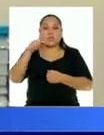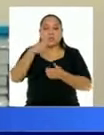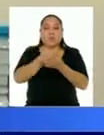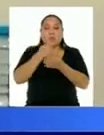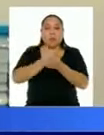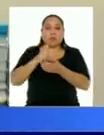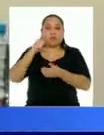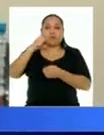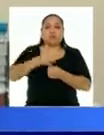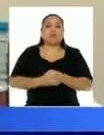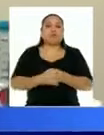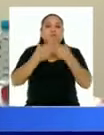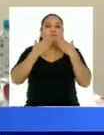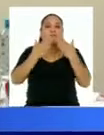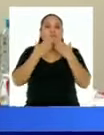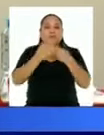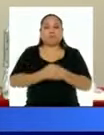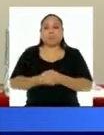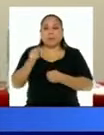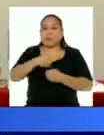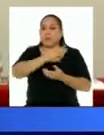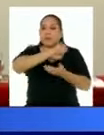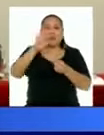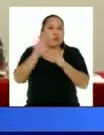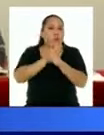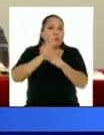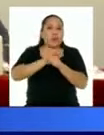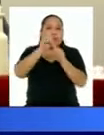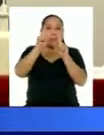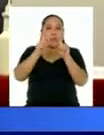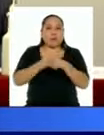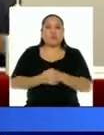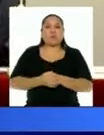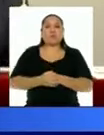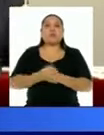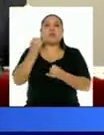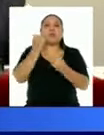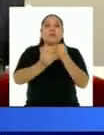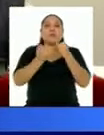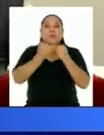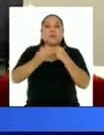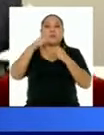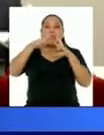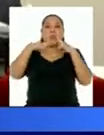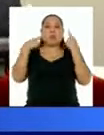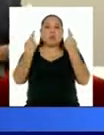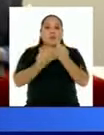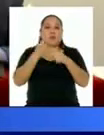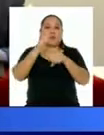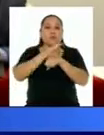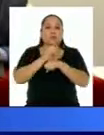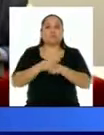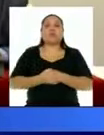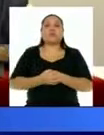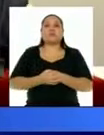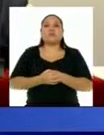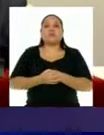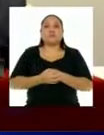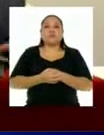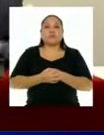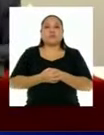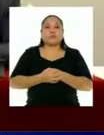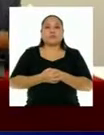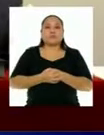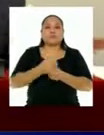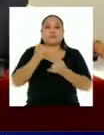Bueno, muchas gracias. Esas han sido todas las preguntas. Estamos por concluida entonces la conferencia. La conferencia de prensa en